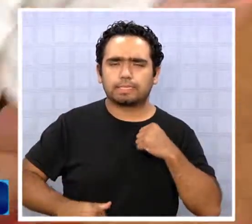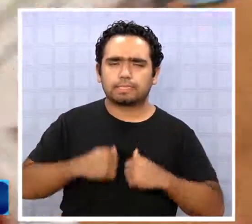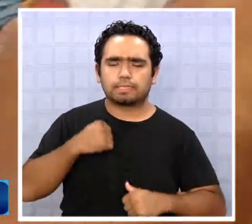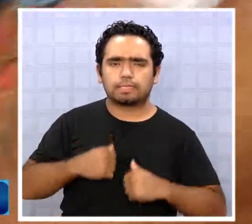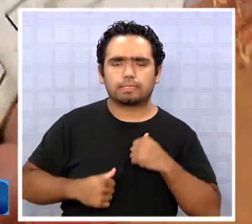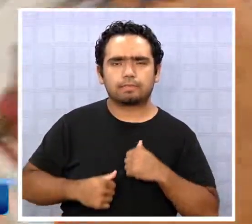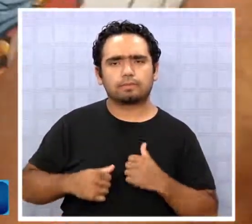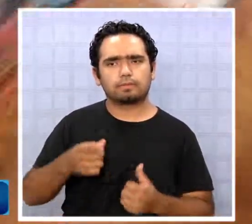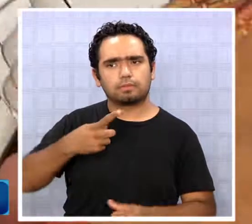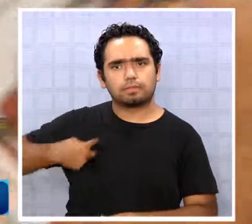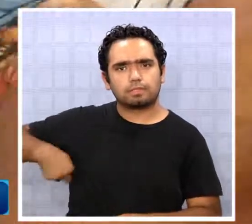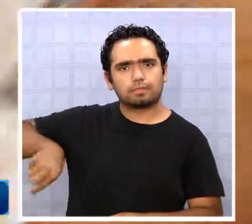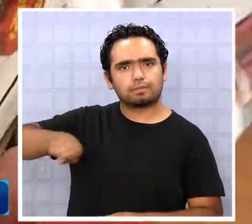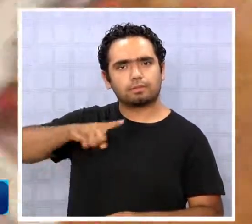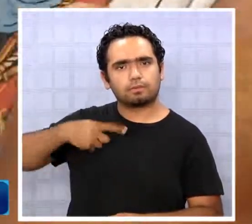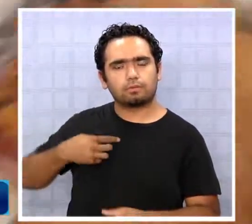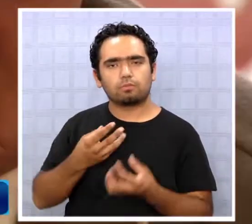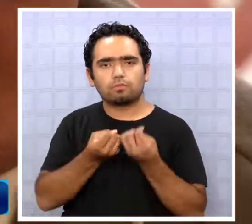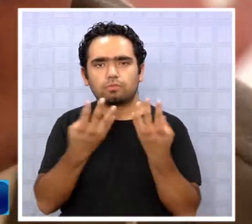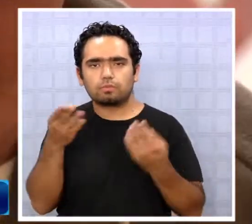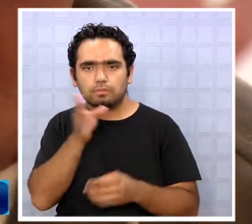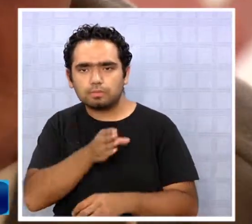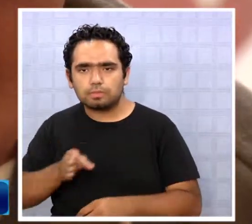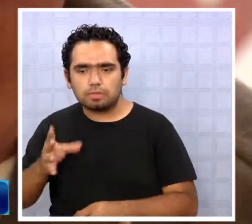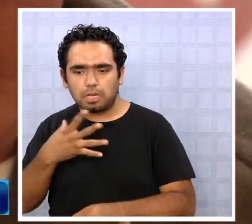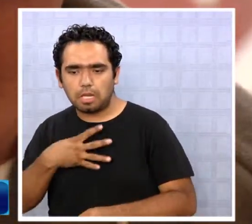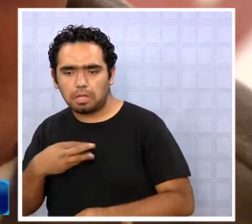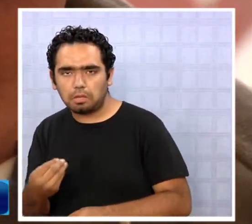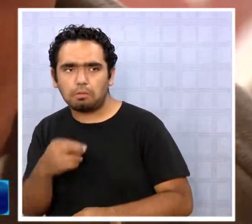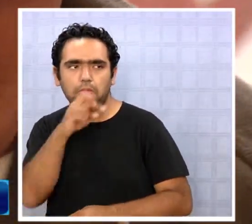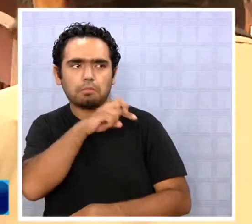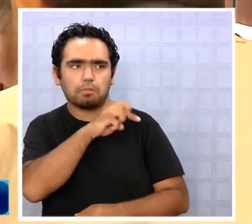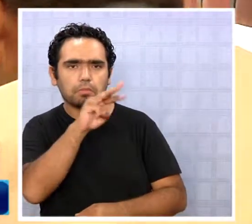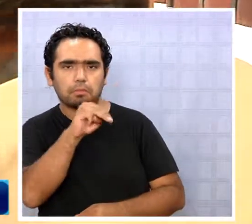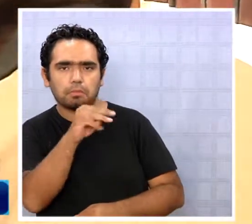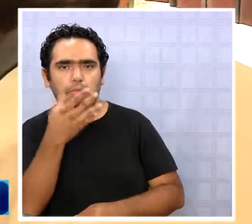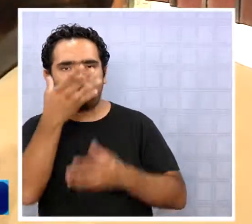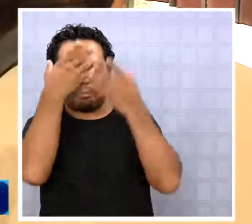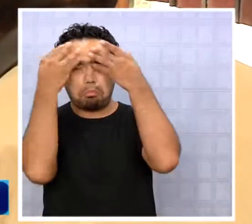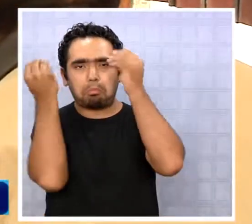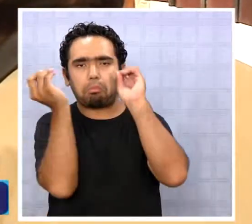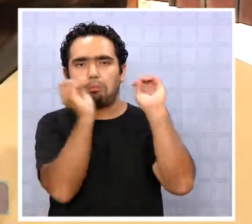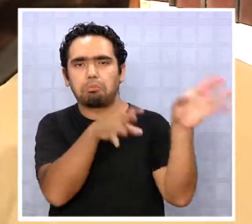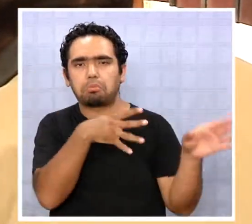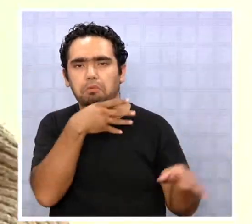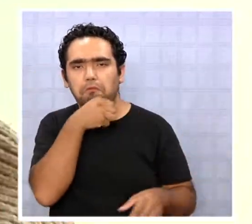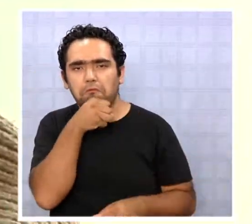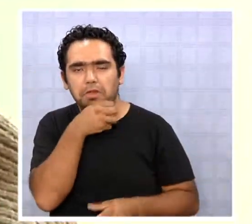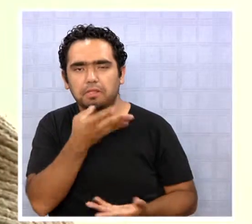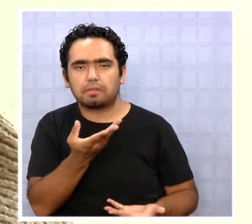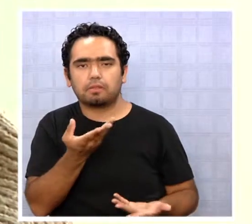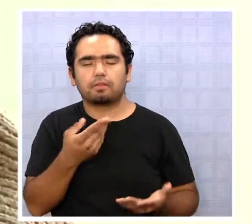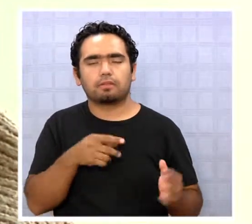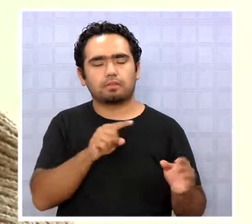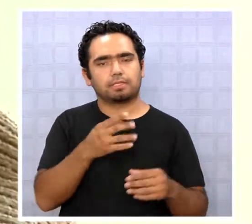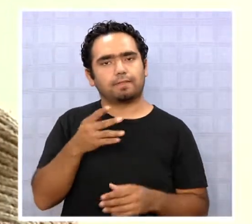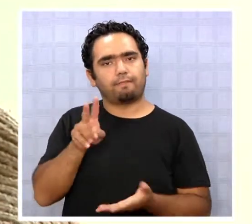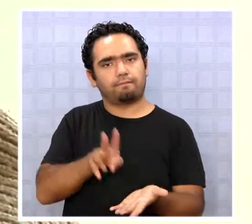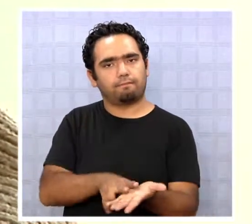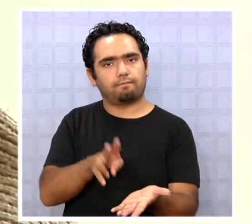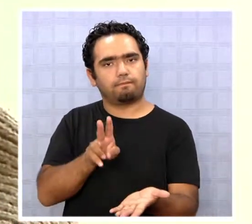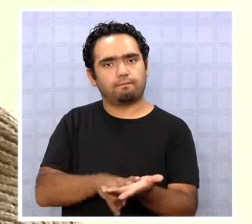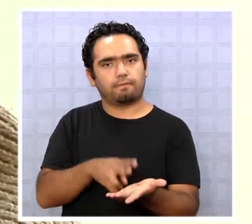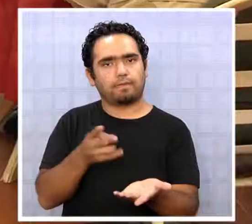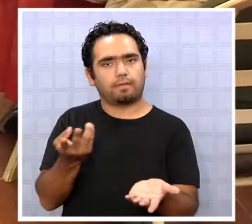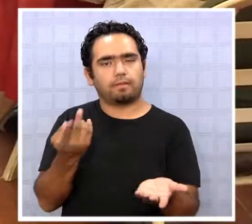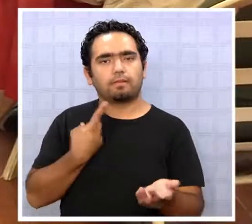muchos hijos o integrantes de la familia se olvidan de los adultos mayores. Es una realidad cruda, pero según el alto número